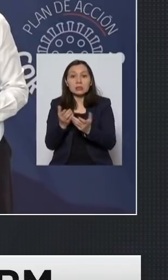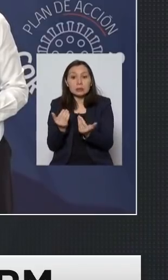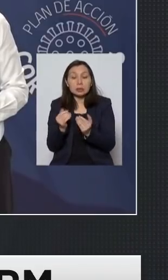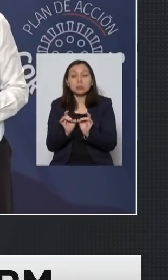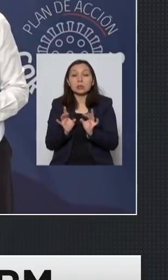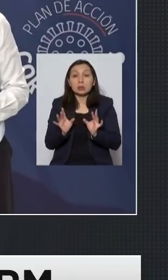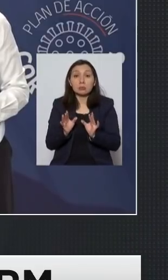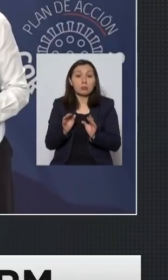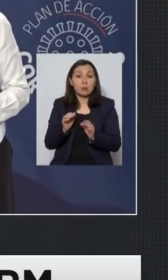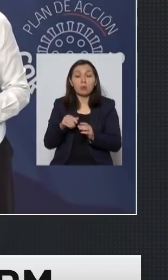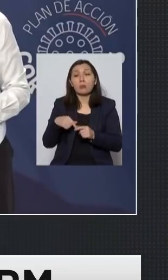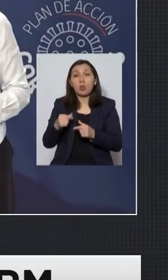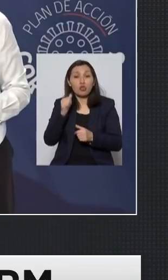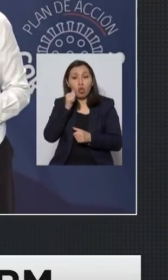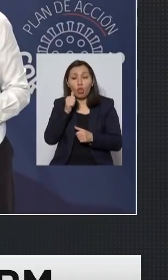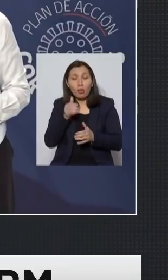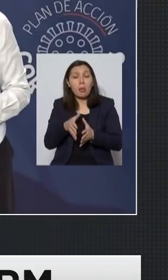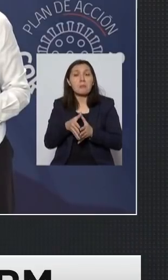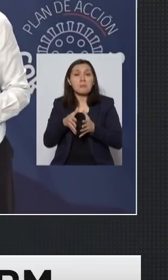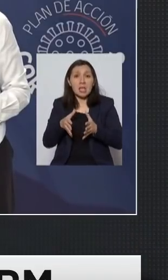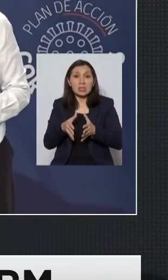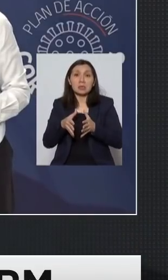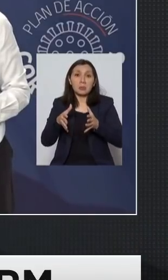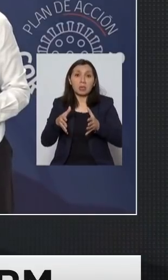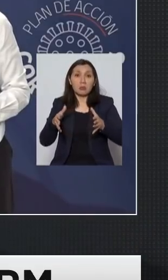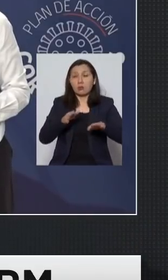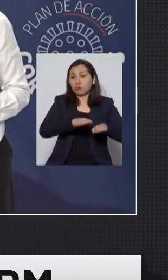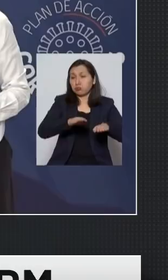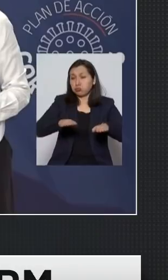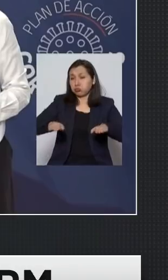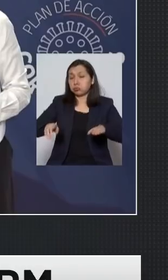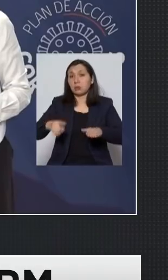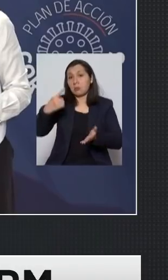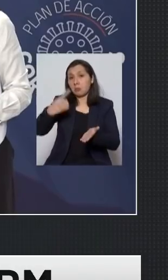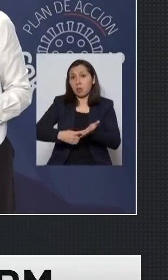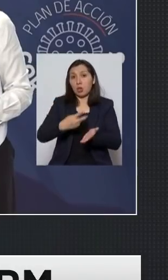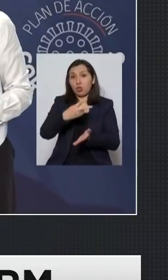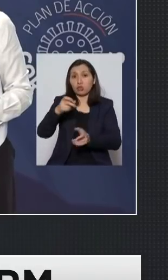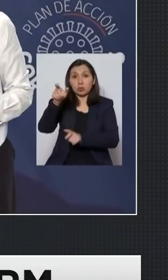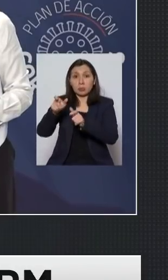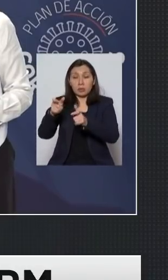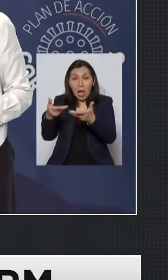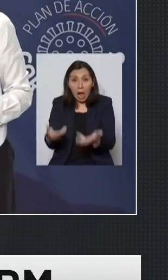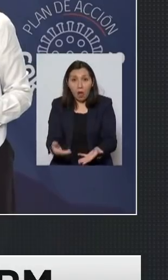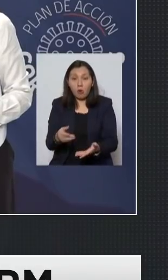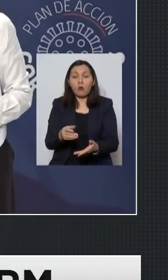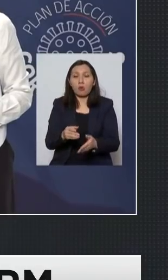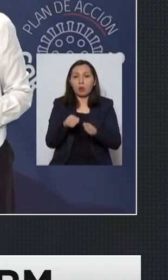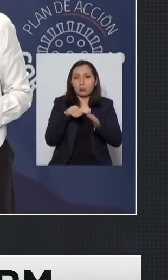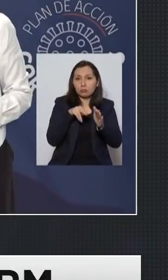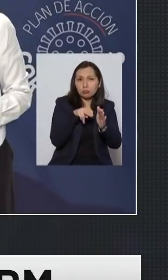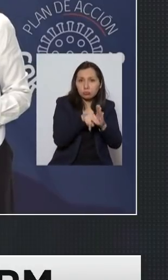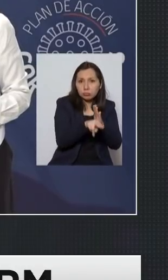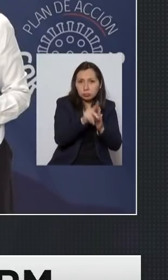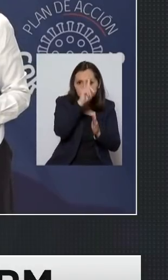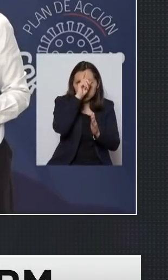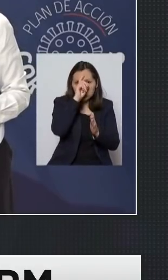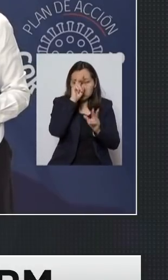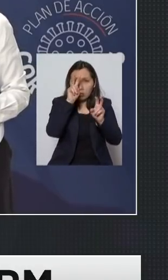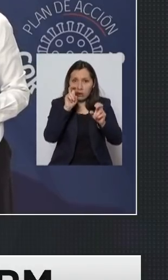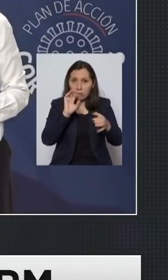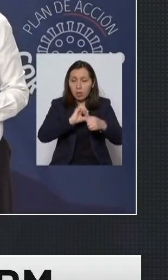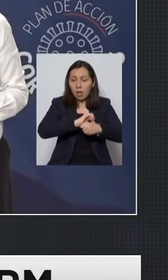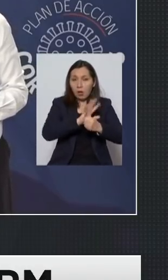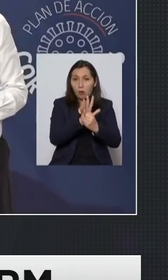requieran como han ido aumentando cada día tenemos hoy día 1200 pacientes en una unidad de tratamiento intensivo producto del coronavirus